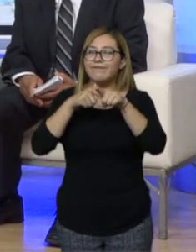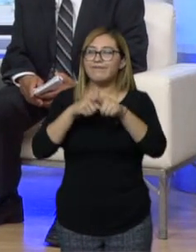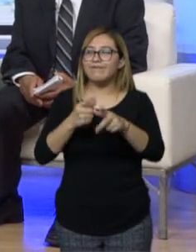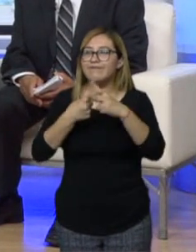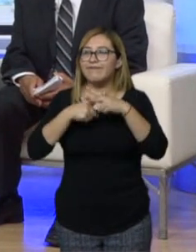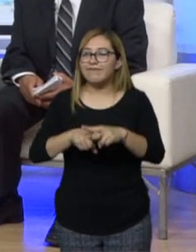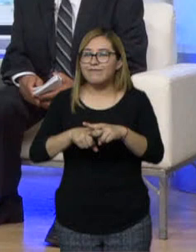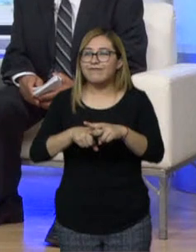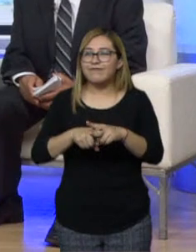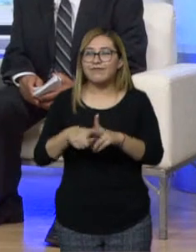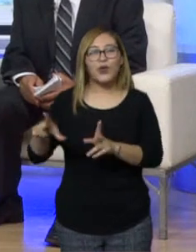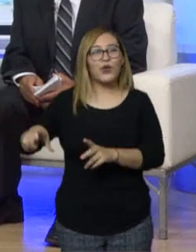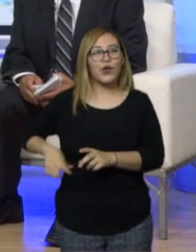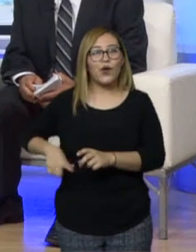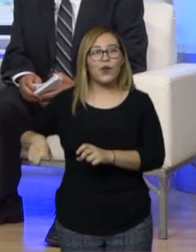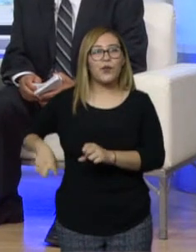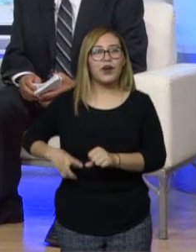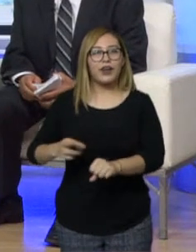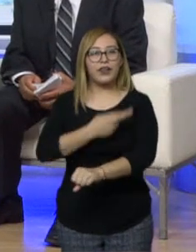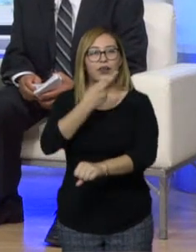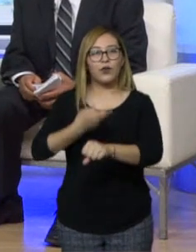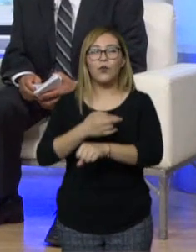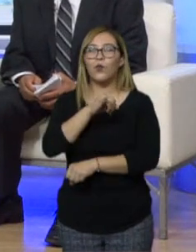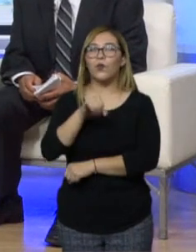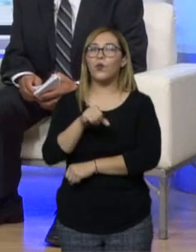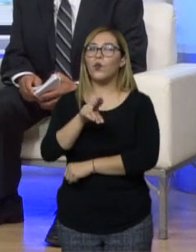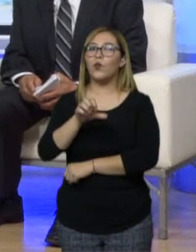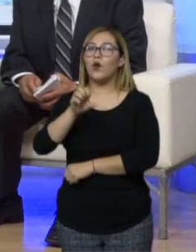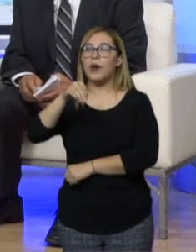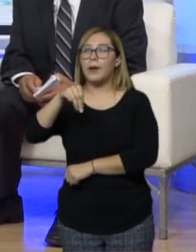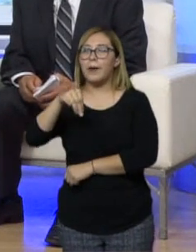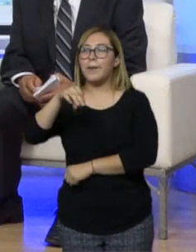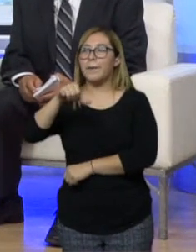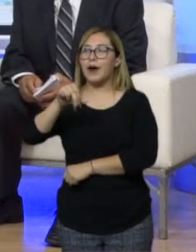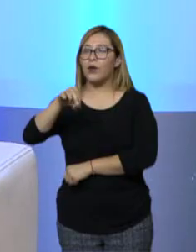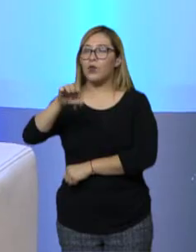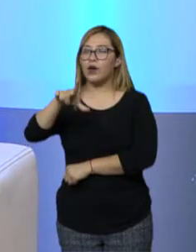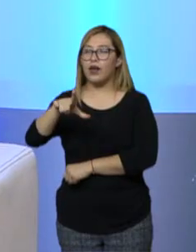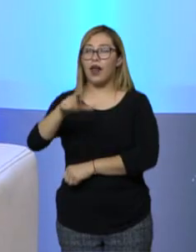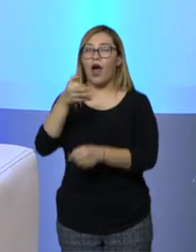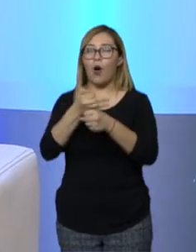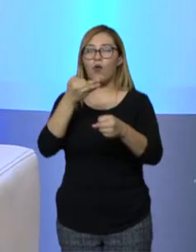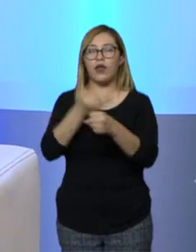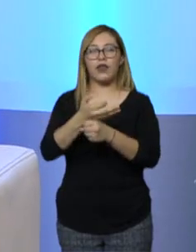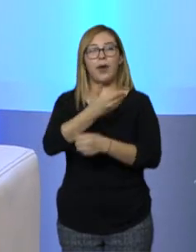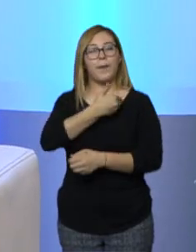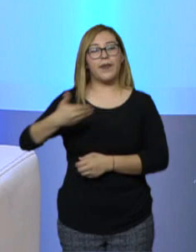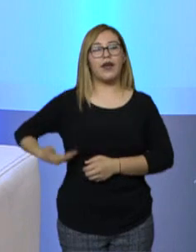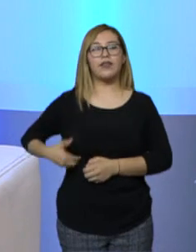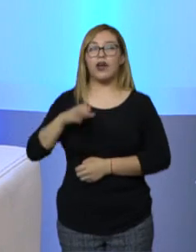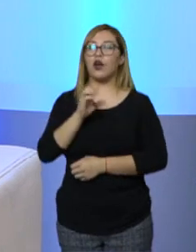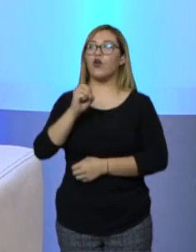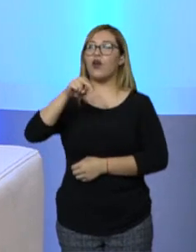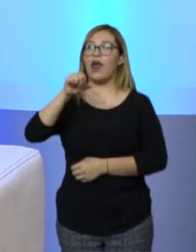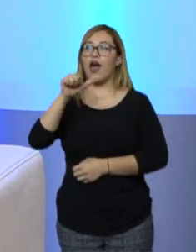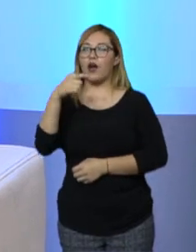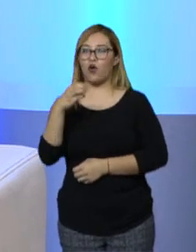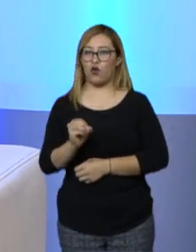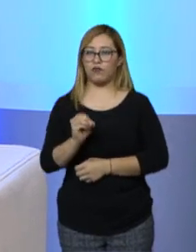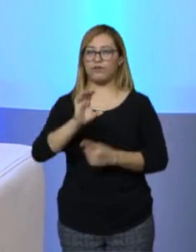gobernador Juan Manuel Carreras López, actual presidente de la Conferencia Nacional de Gobernadores.